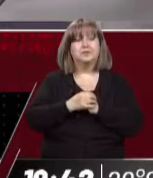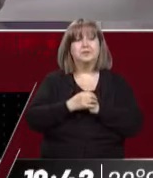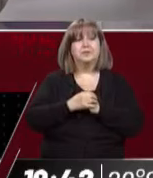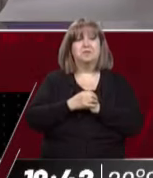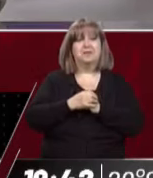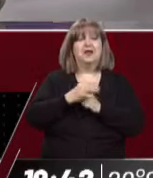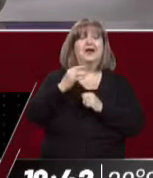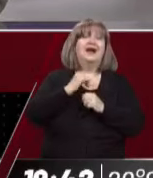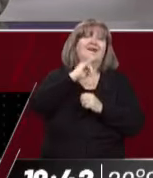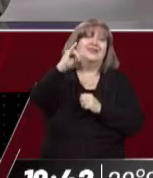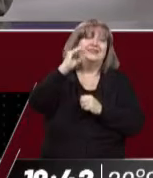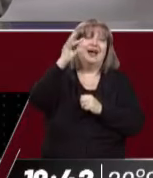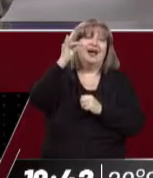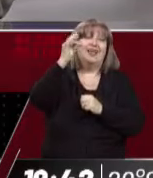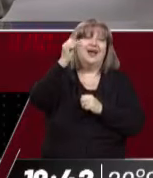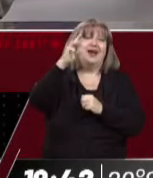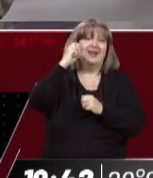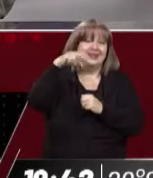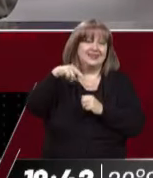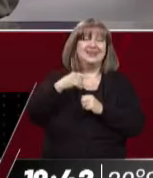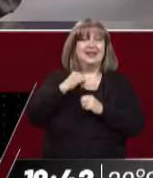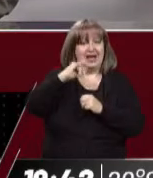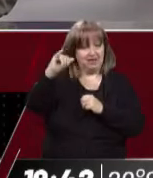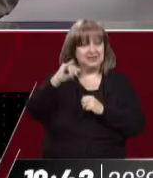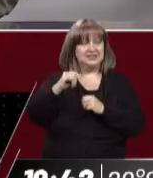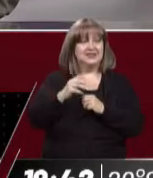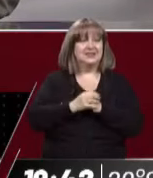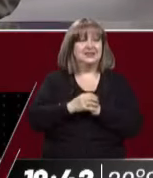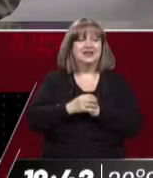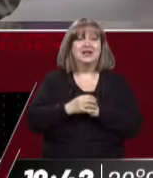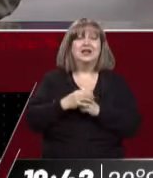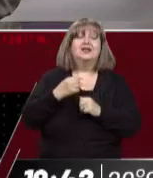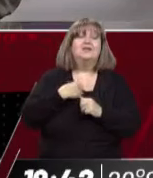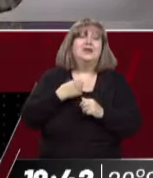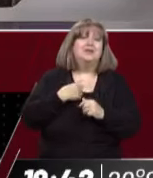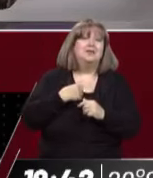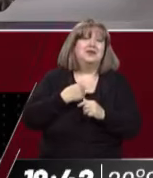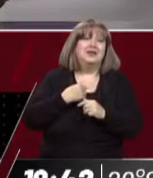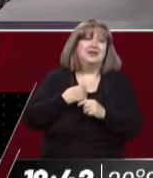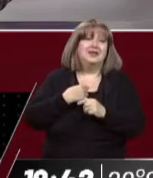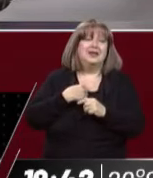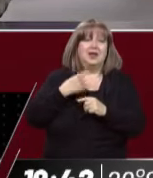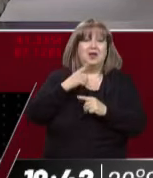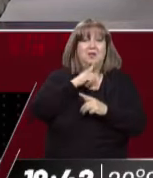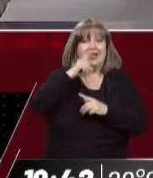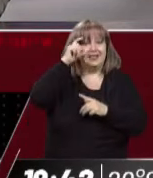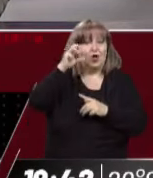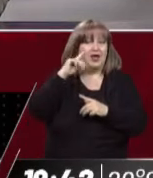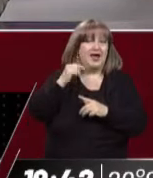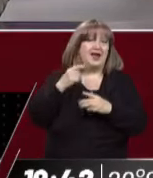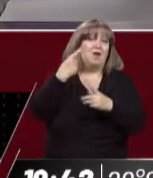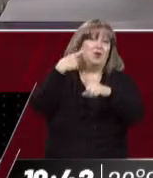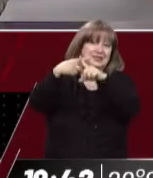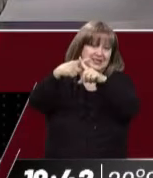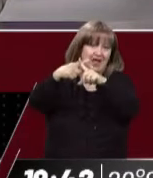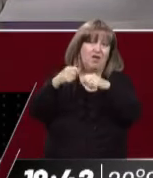que que quede claro que más allá de tu teoría, te agradó Argentina 1985. que mi teoría era un elogio a la película, digamos. Sí, tal cual, lo